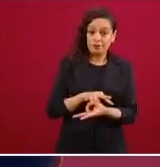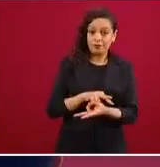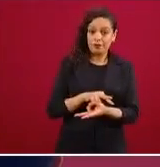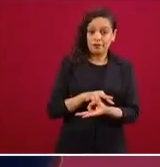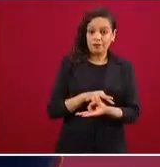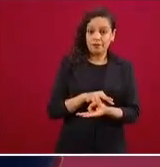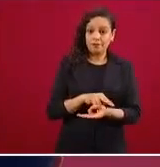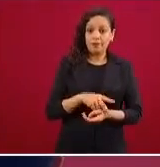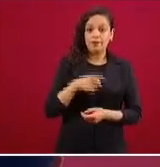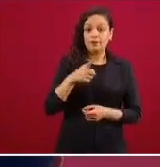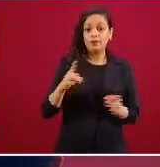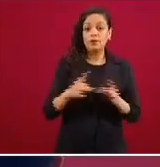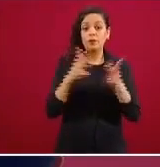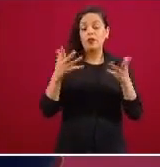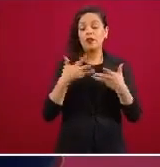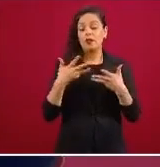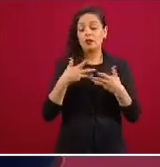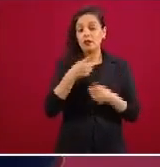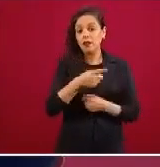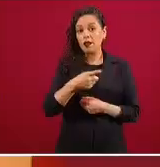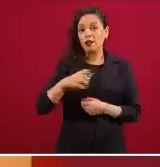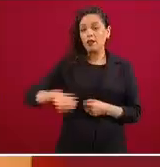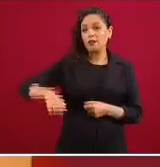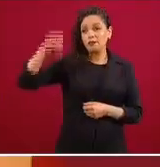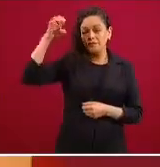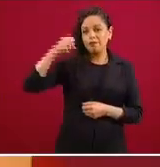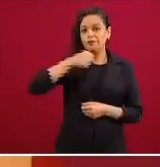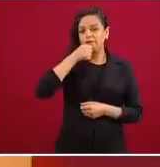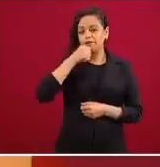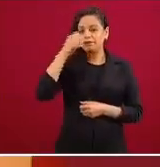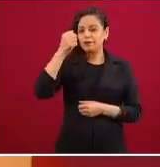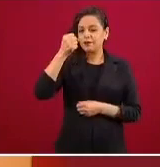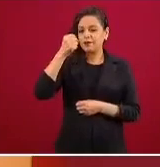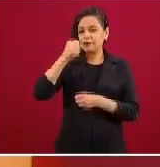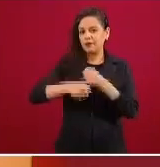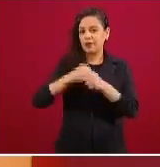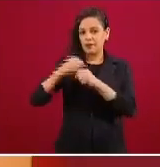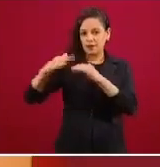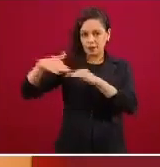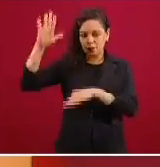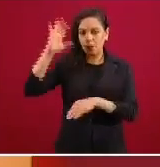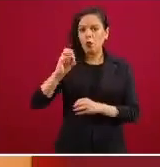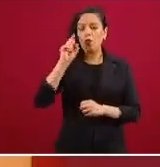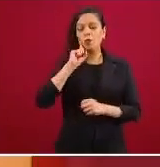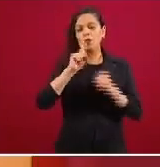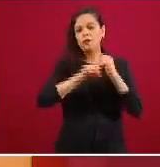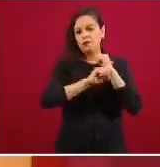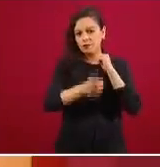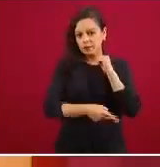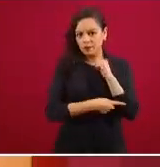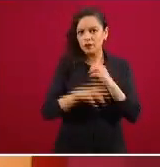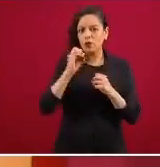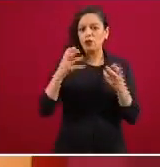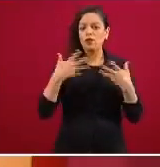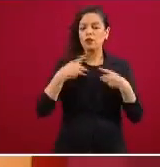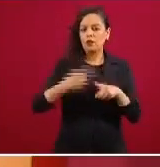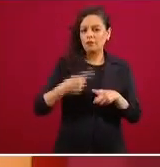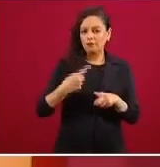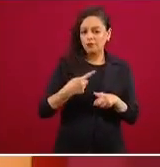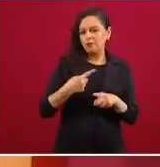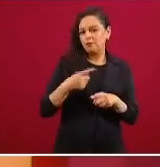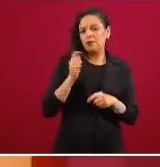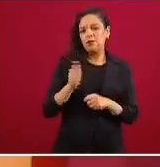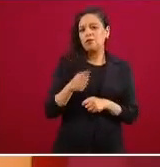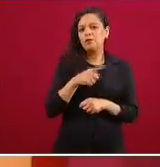características adulto mayor de 60 años mujer embarazada o personas que padezcan enfermedades crónicas como